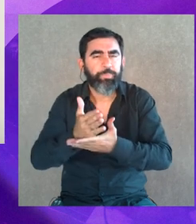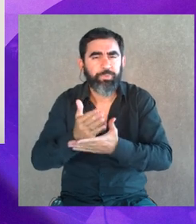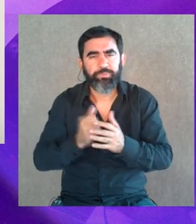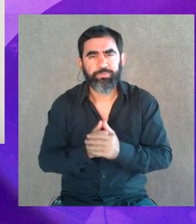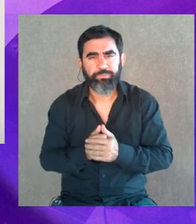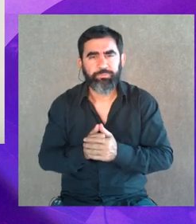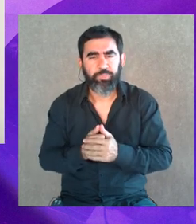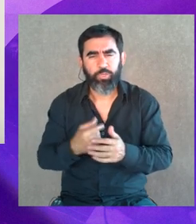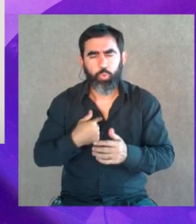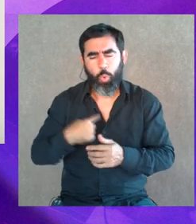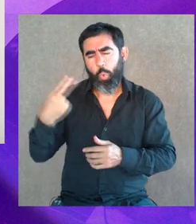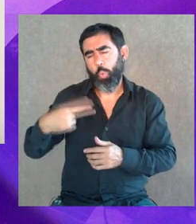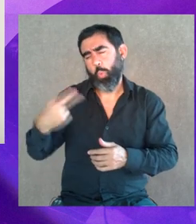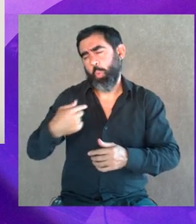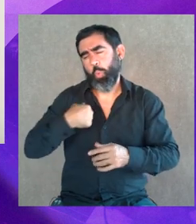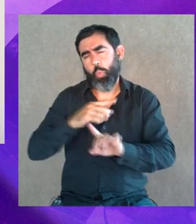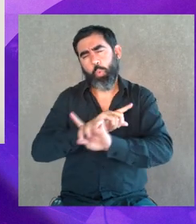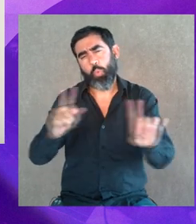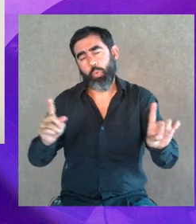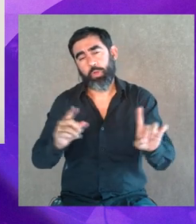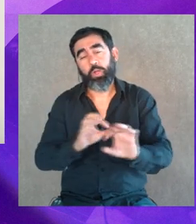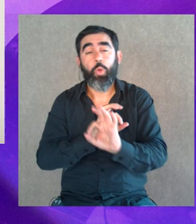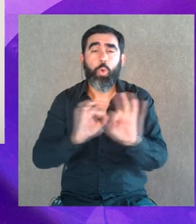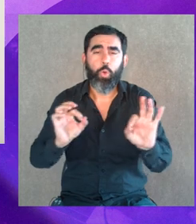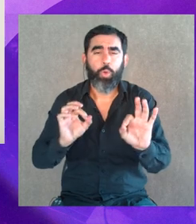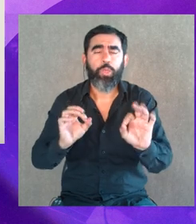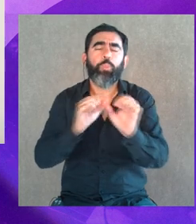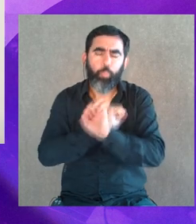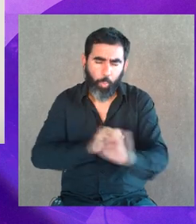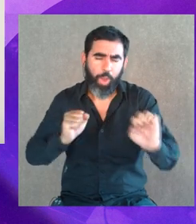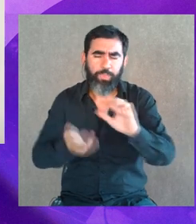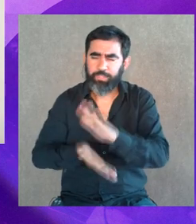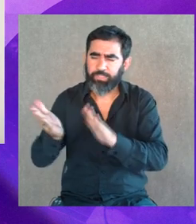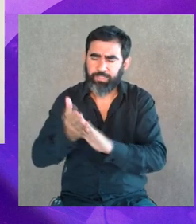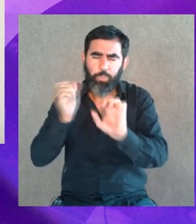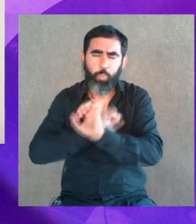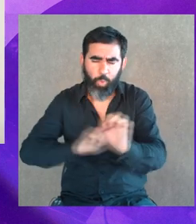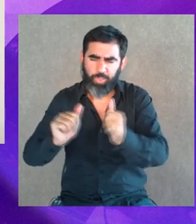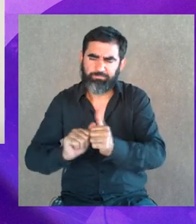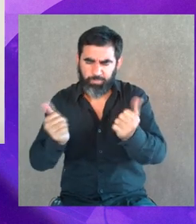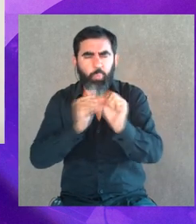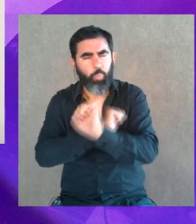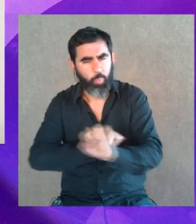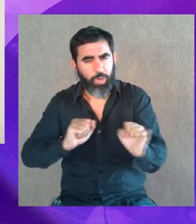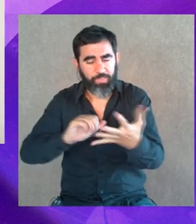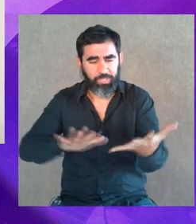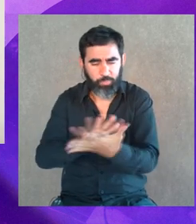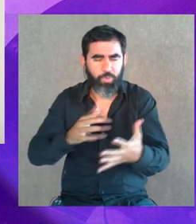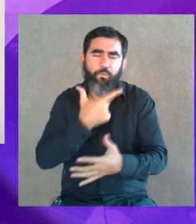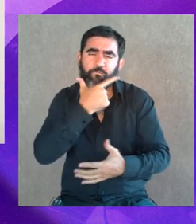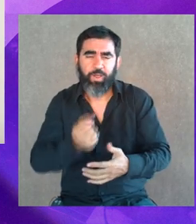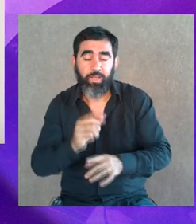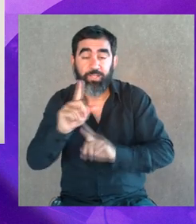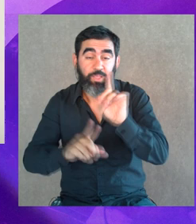a mí nunca me va a pasar, o es imposible salir de algo así, de una